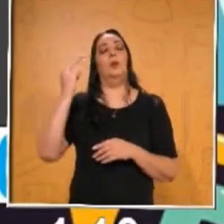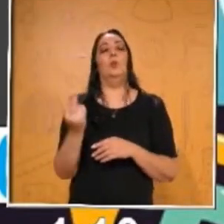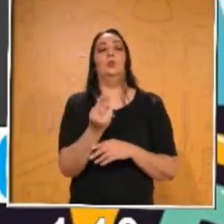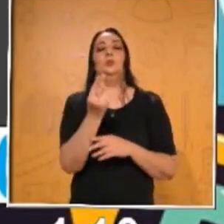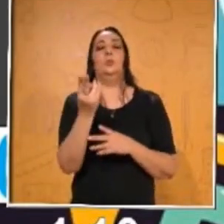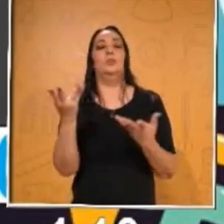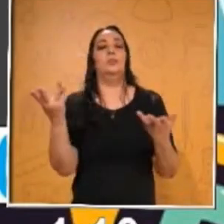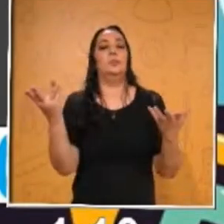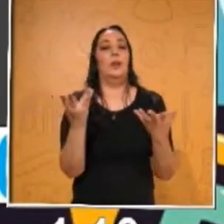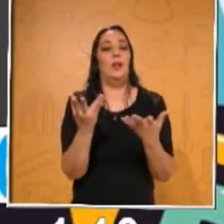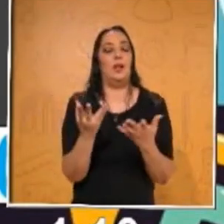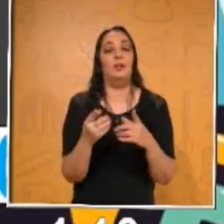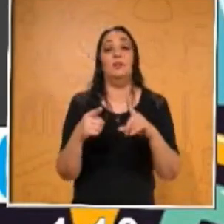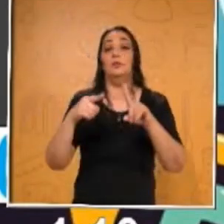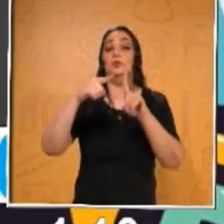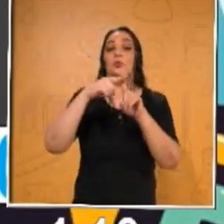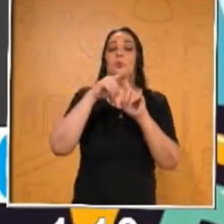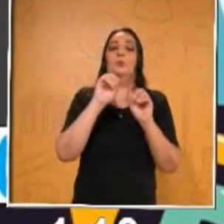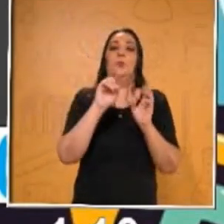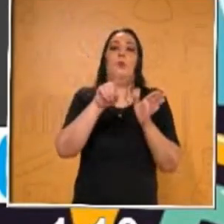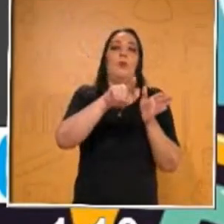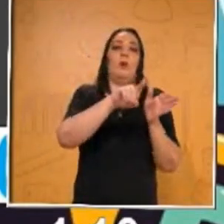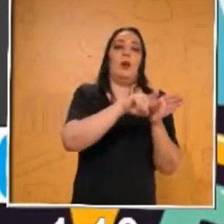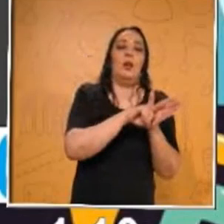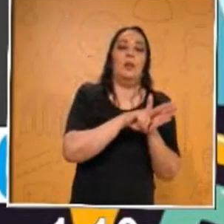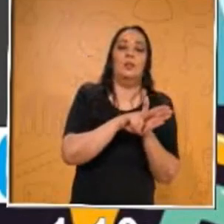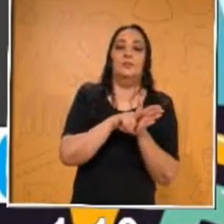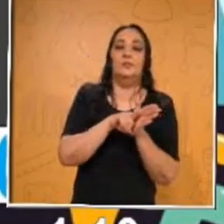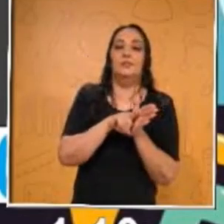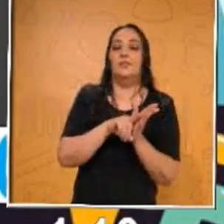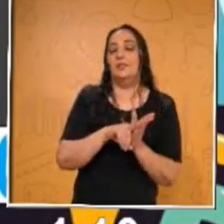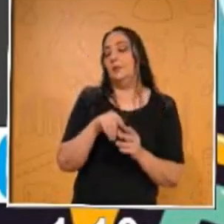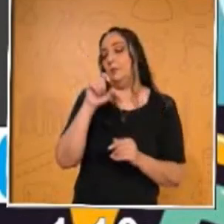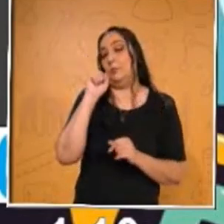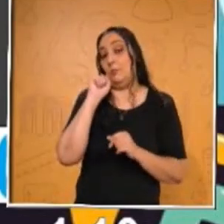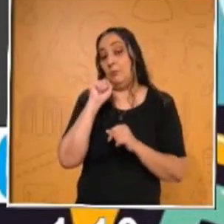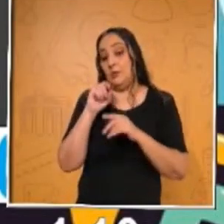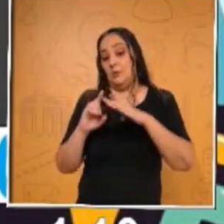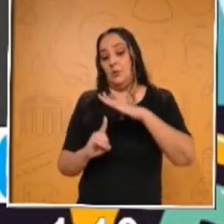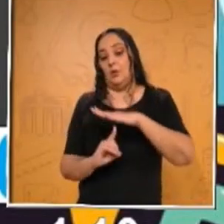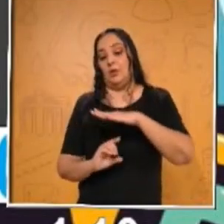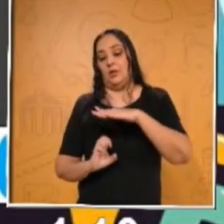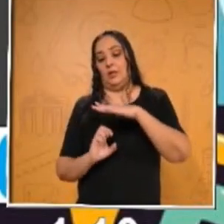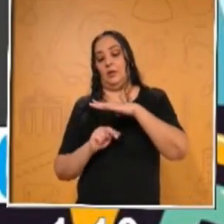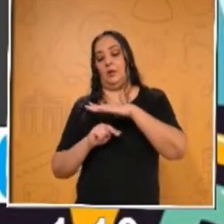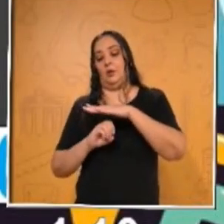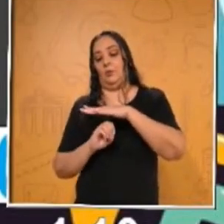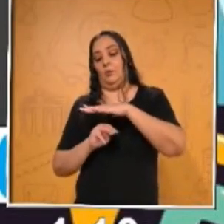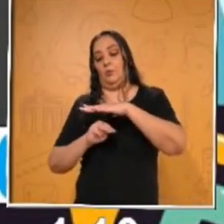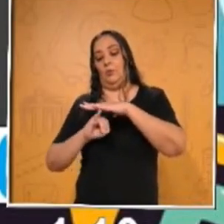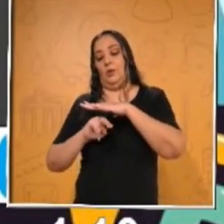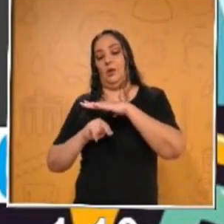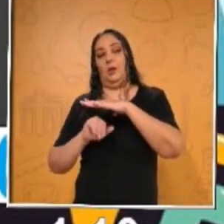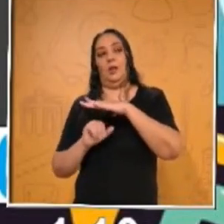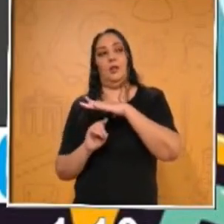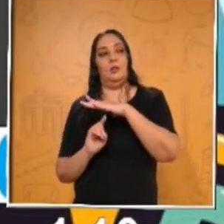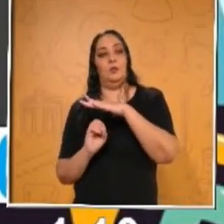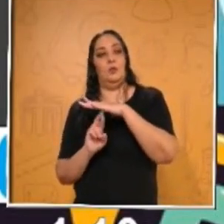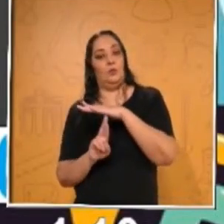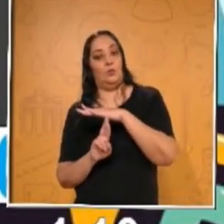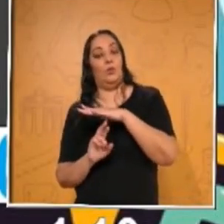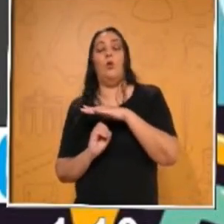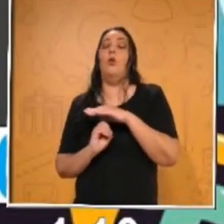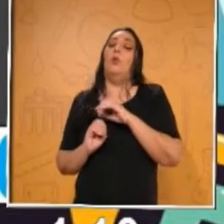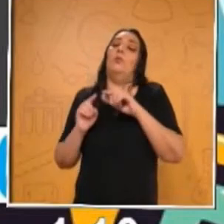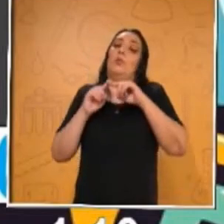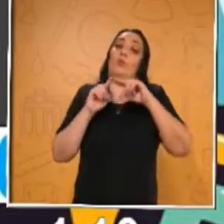realicen sumas o restas ya sea con el mismo denominador que es el de abajo o con distinto